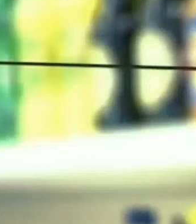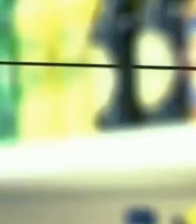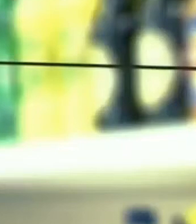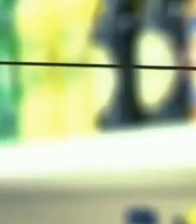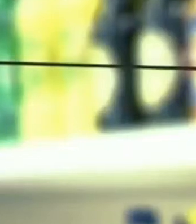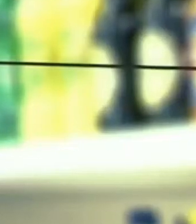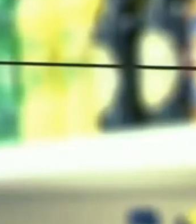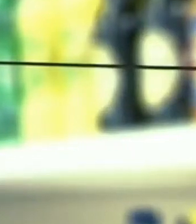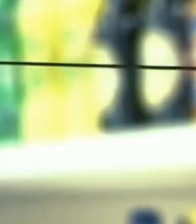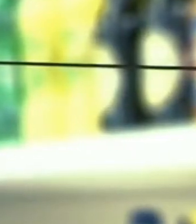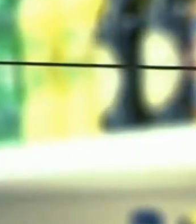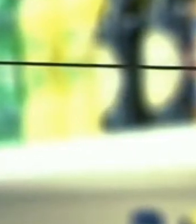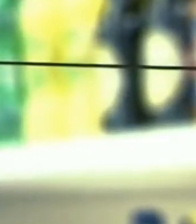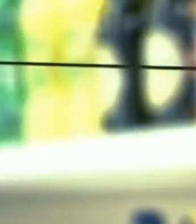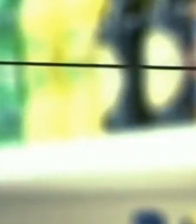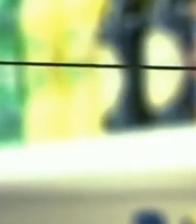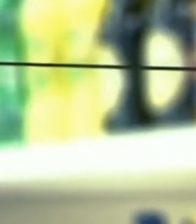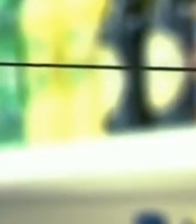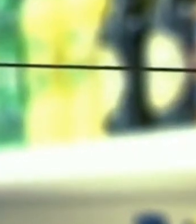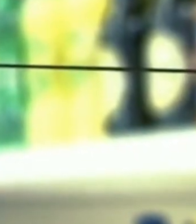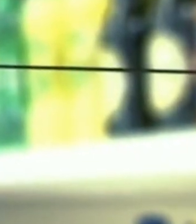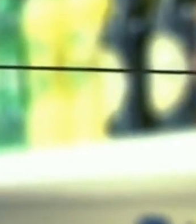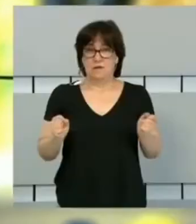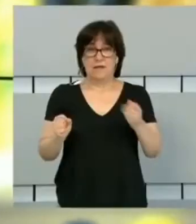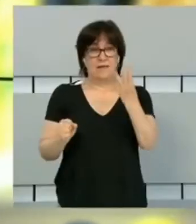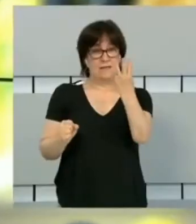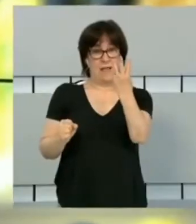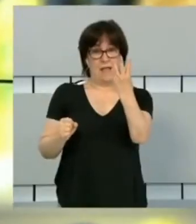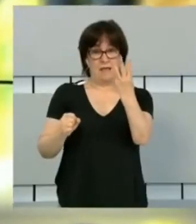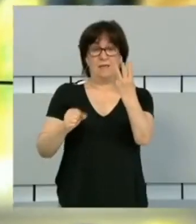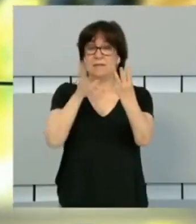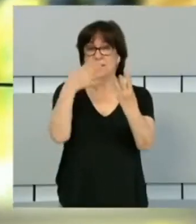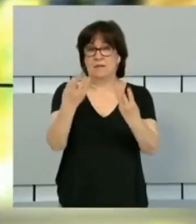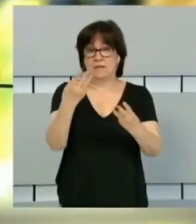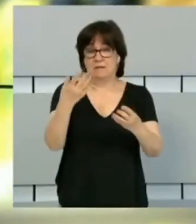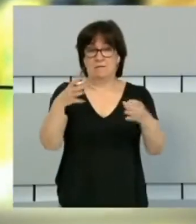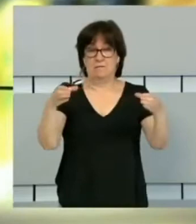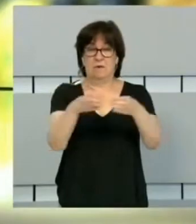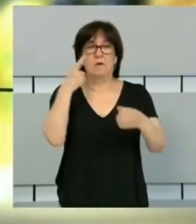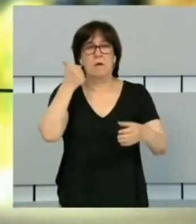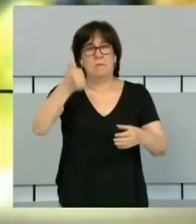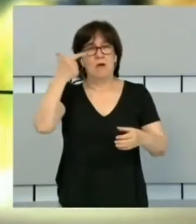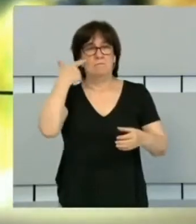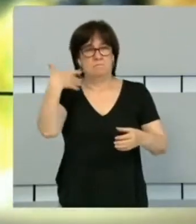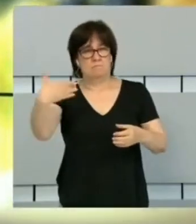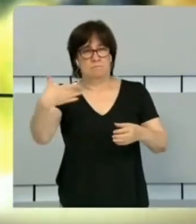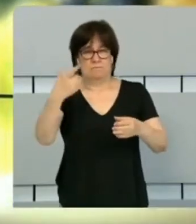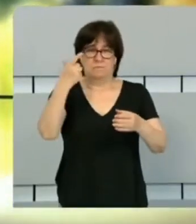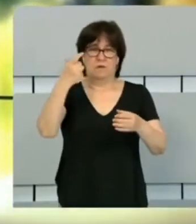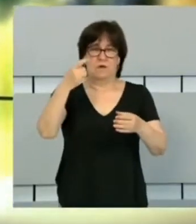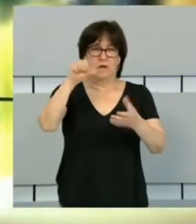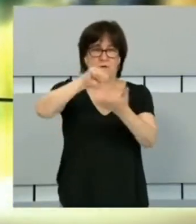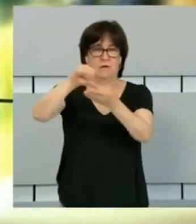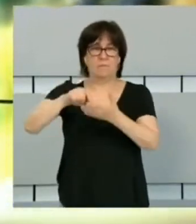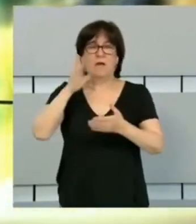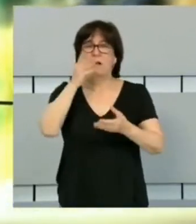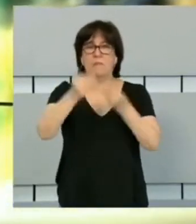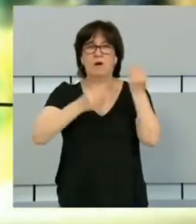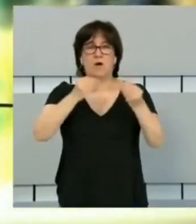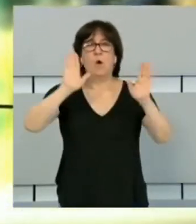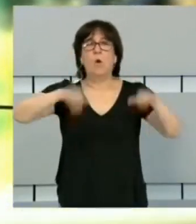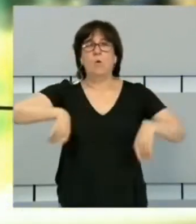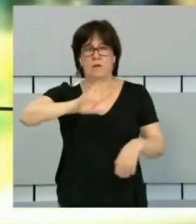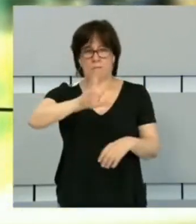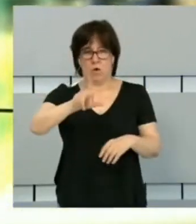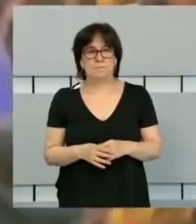...en Sevilla, Nur. Sí, han detenido a tres atacadores de esta banda, una de las más conocidas en la ciudad. Vamos a enseñarles el